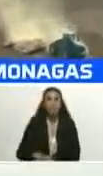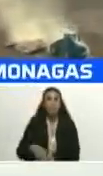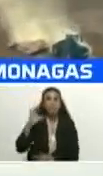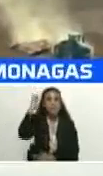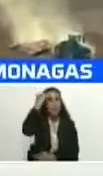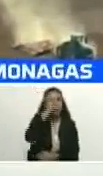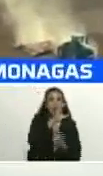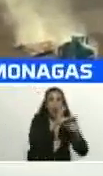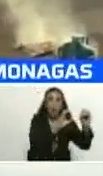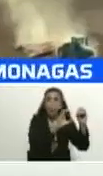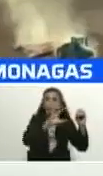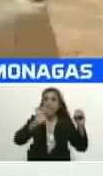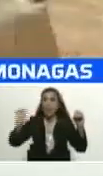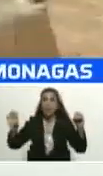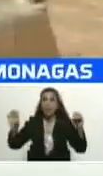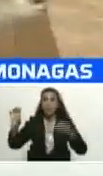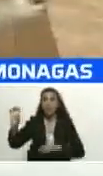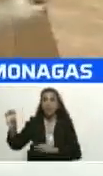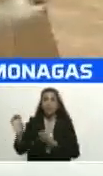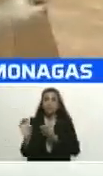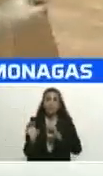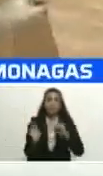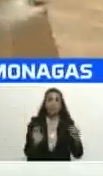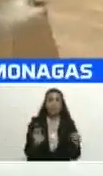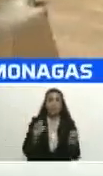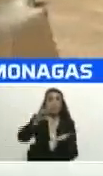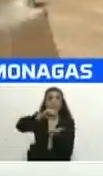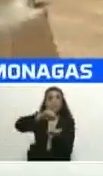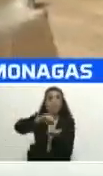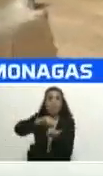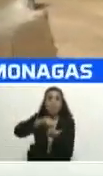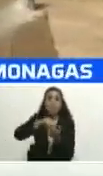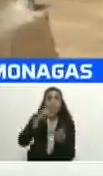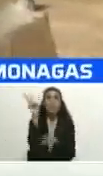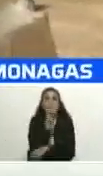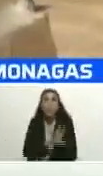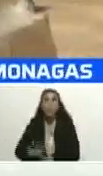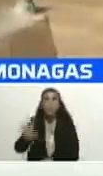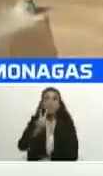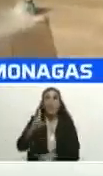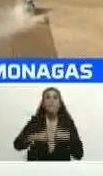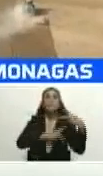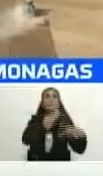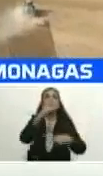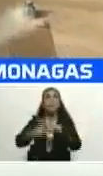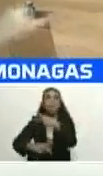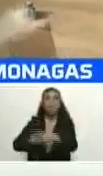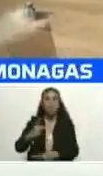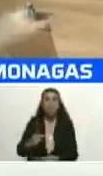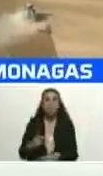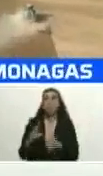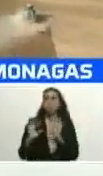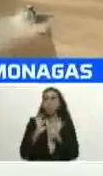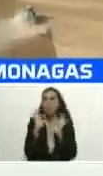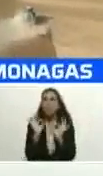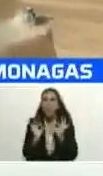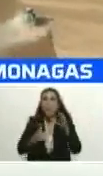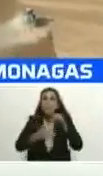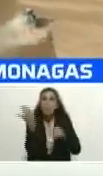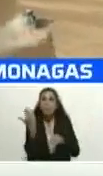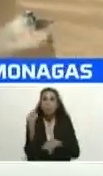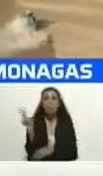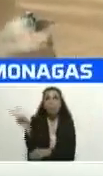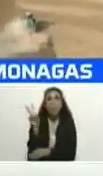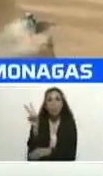este a oeste de norte a sur la Venezuela productiva vamos construyendo ese modelo de